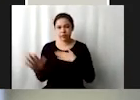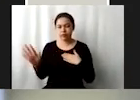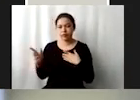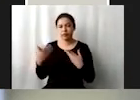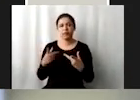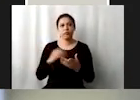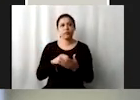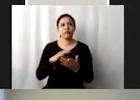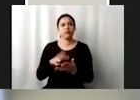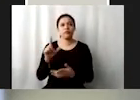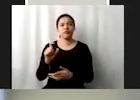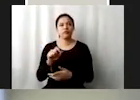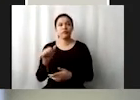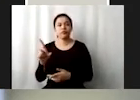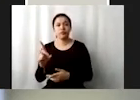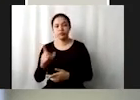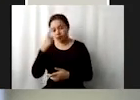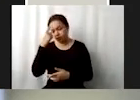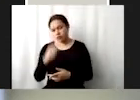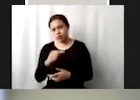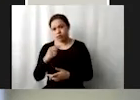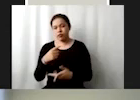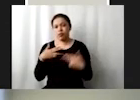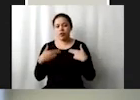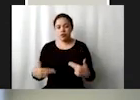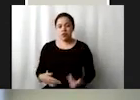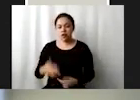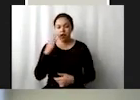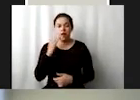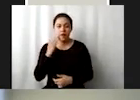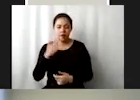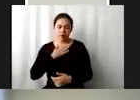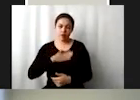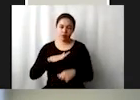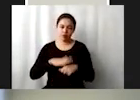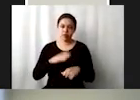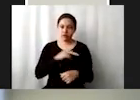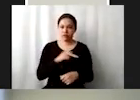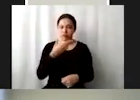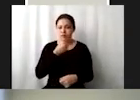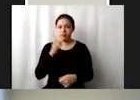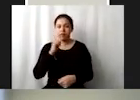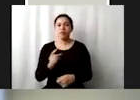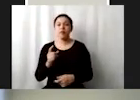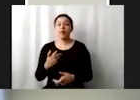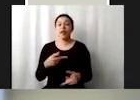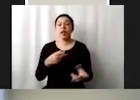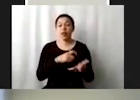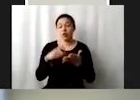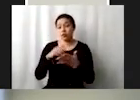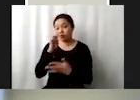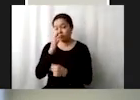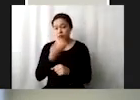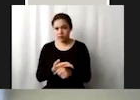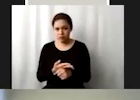2030 y con ese mundo más justo más humano y más amable para todos y todas por un lado está el consumo responsable en nuestra